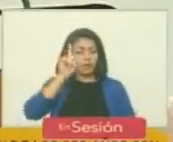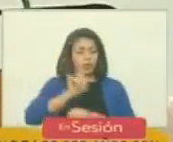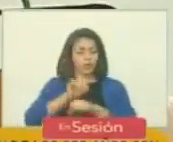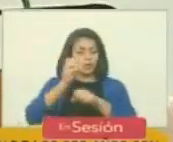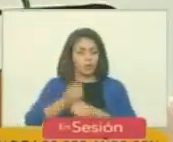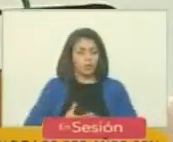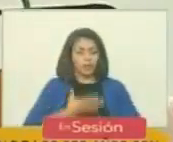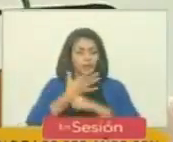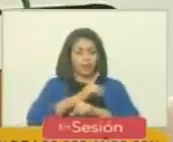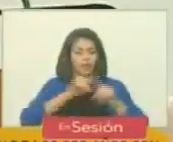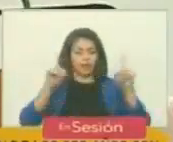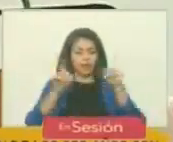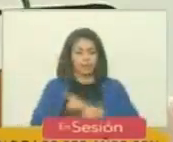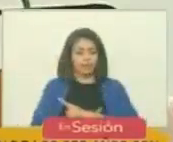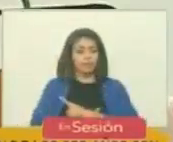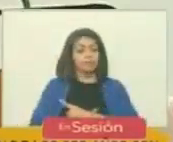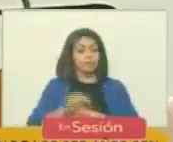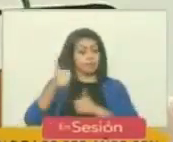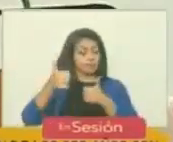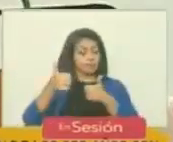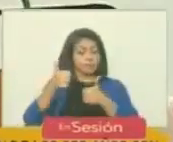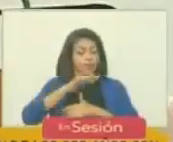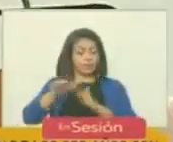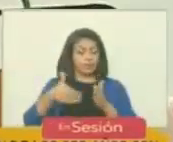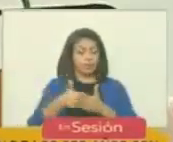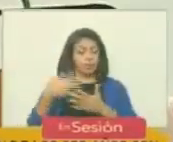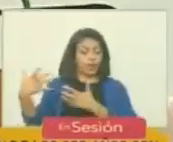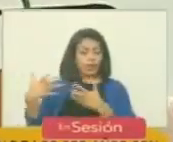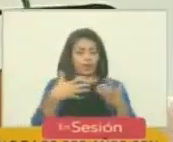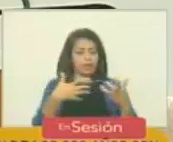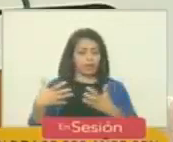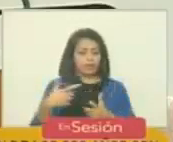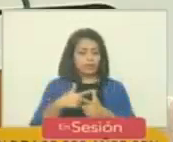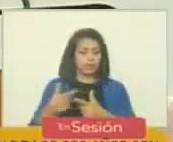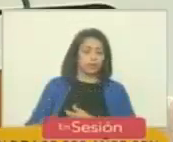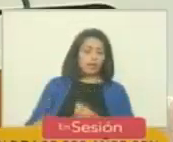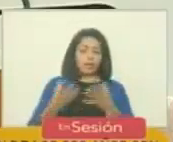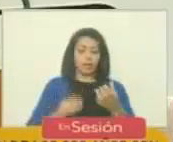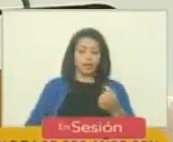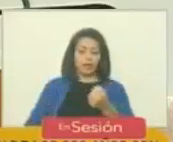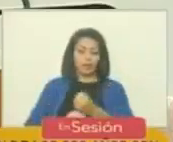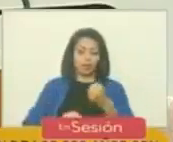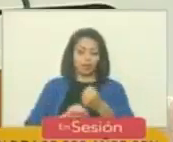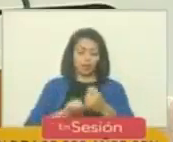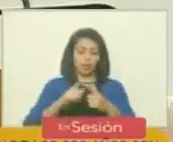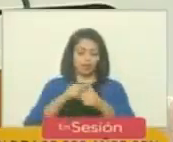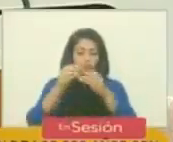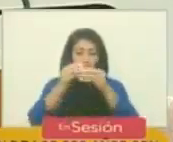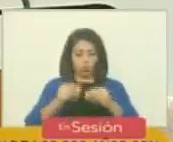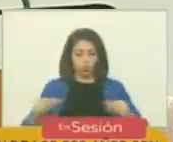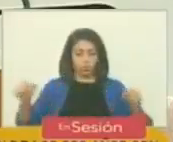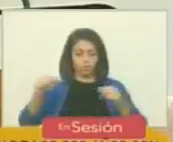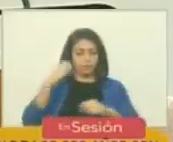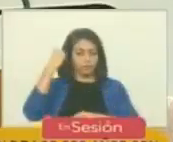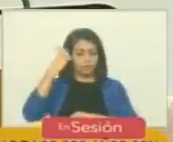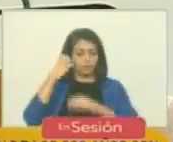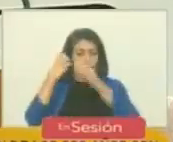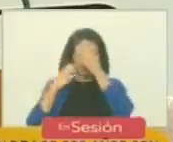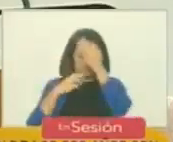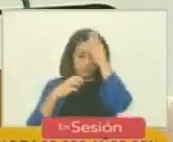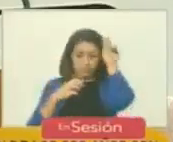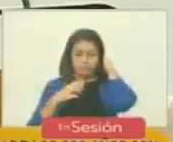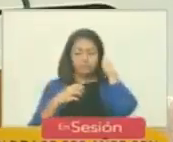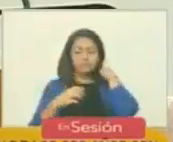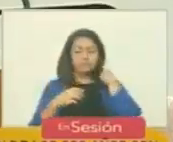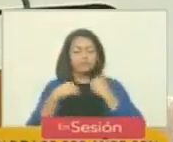esperanza de cambiar favorablemente el curso de la guerra era enviar refuerzos desde el continente europeo y